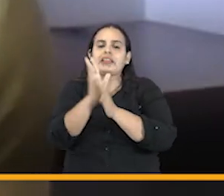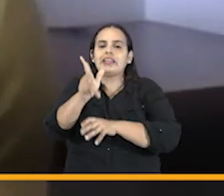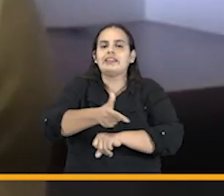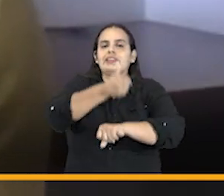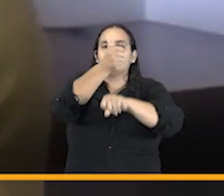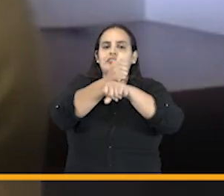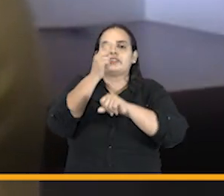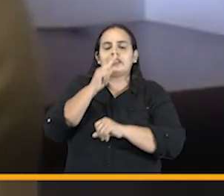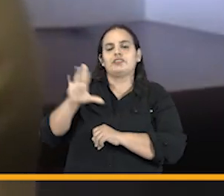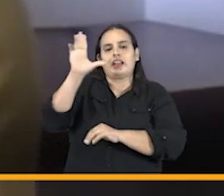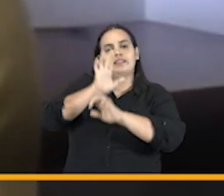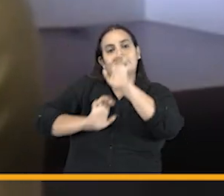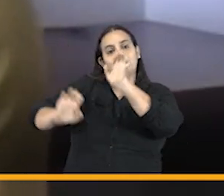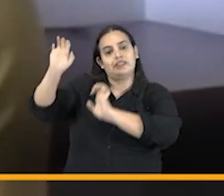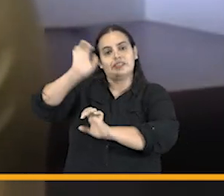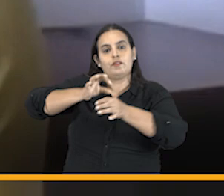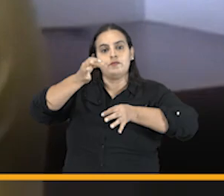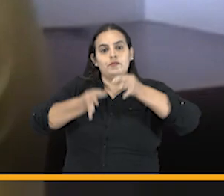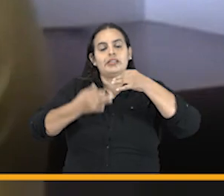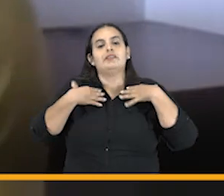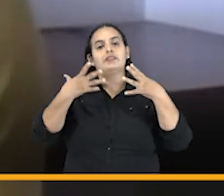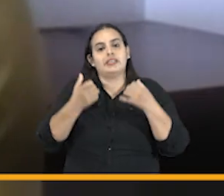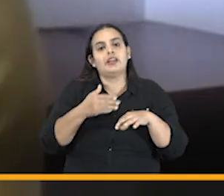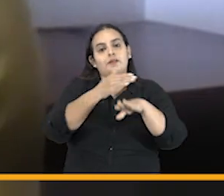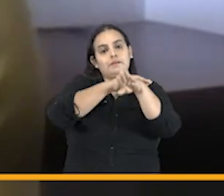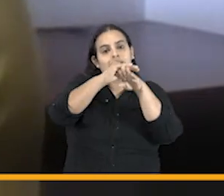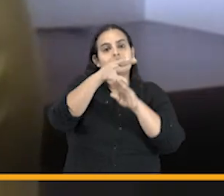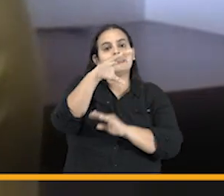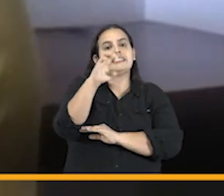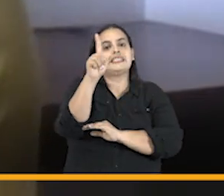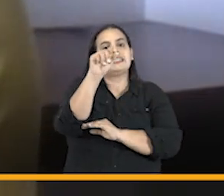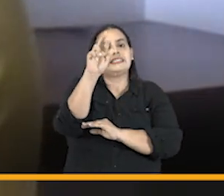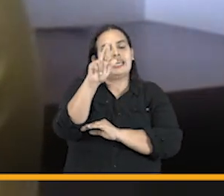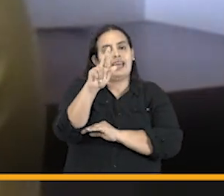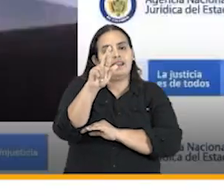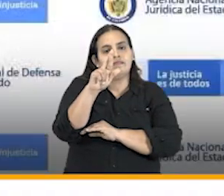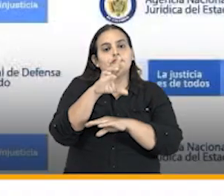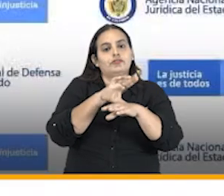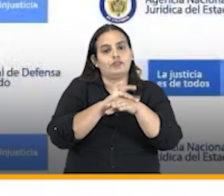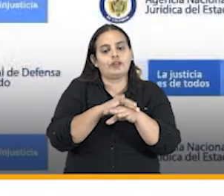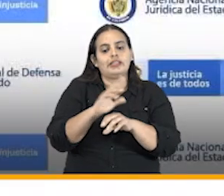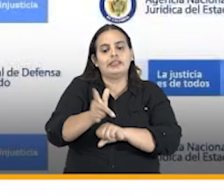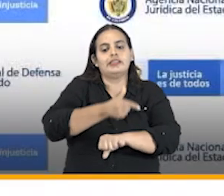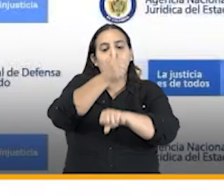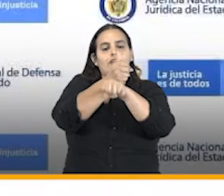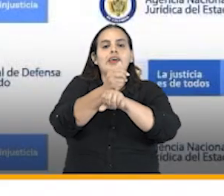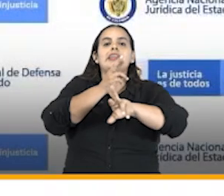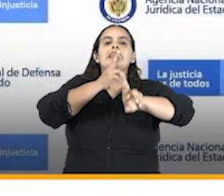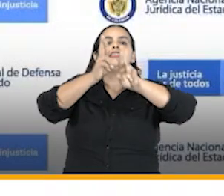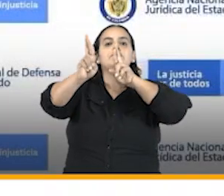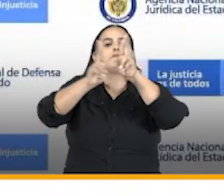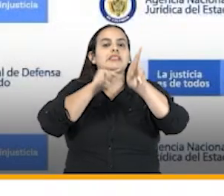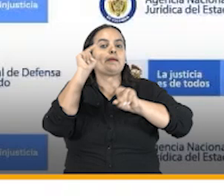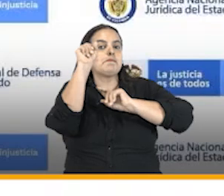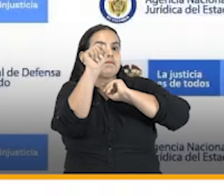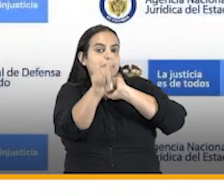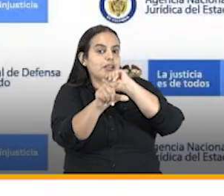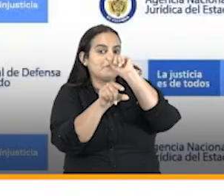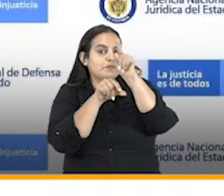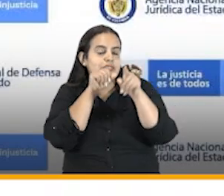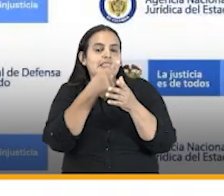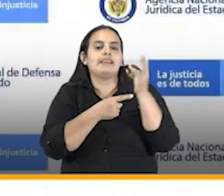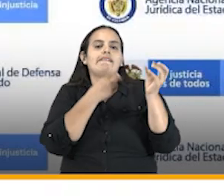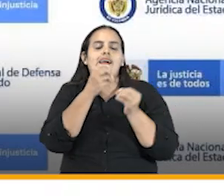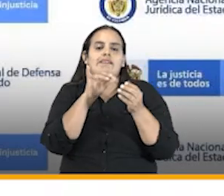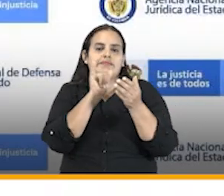dirección nacional de defensa jurídica quiero invitar al doctor césar méndez nuestro director para que responda a la siguiente pregunta que nos